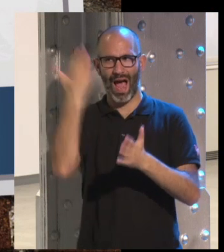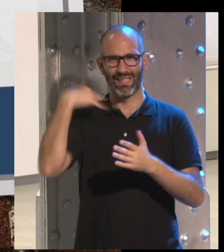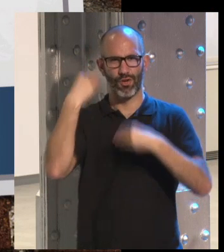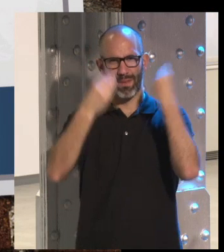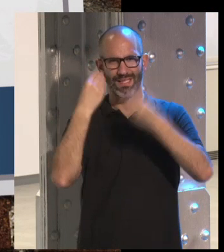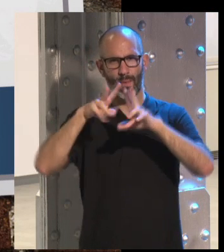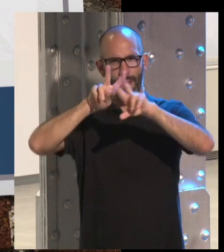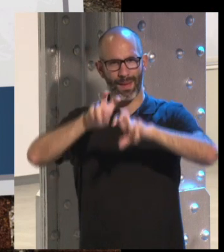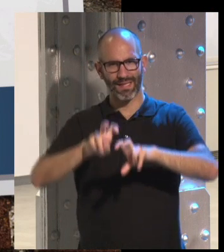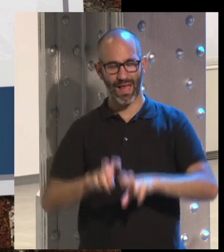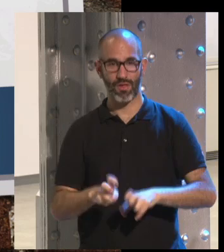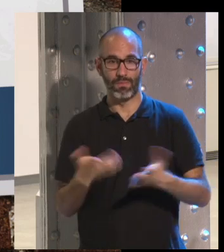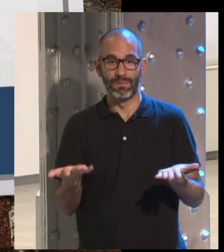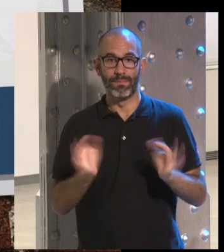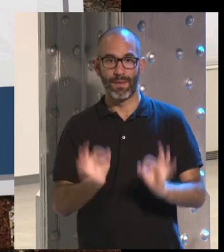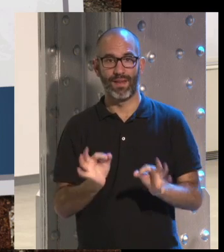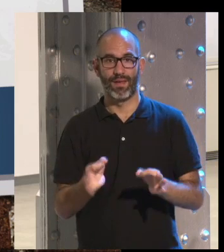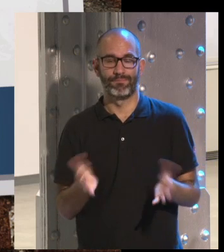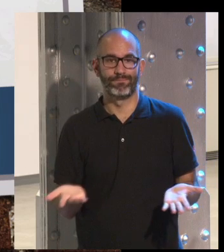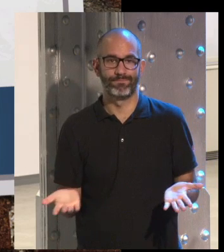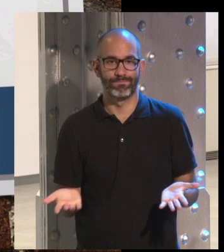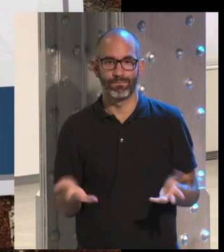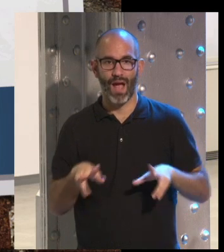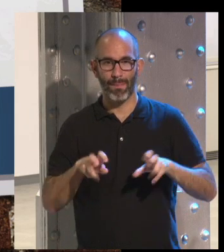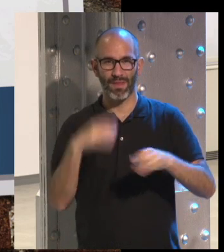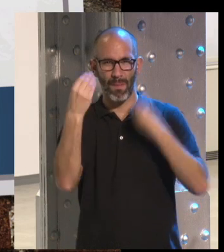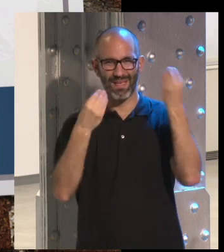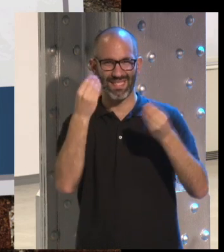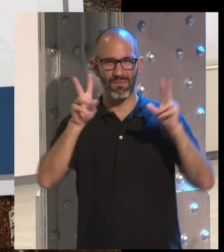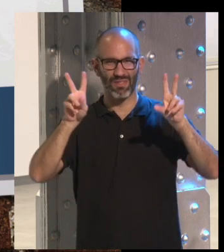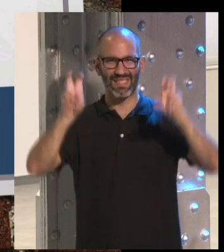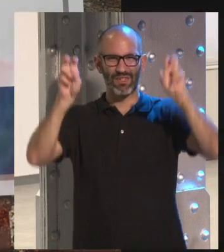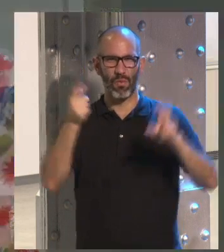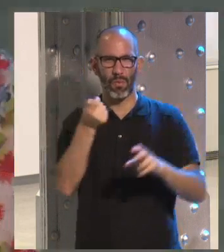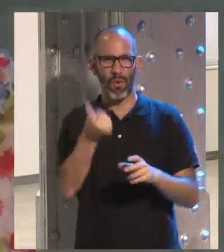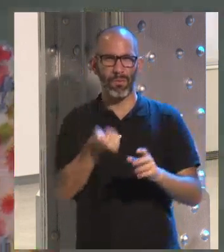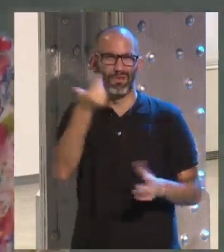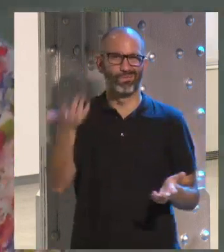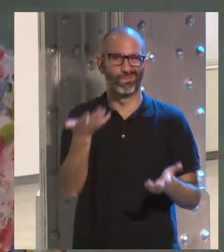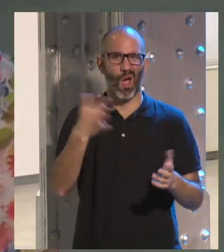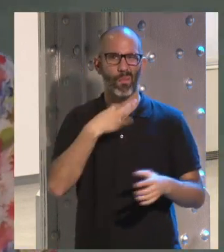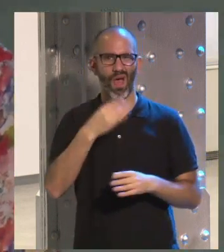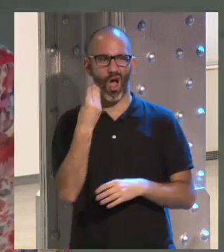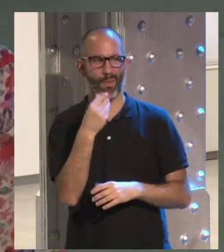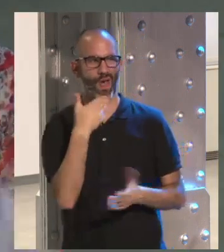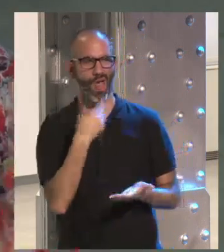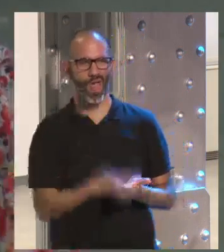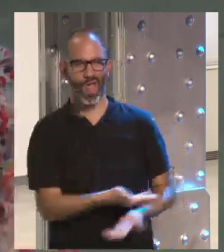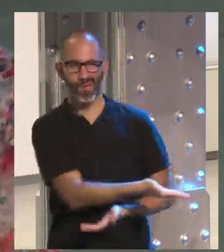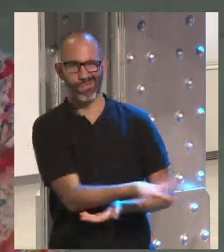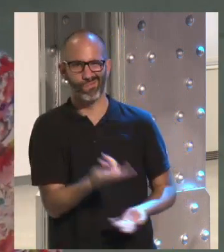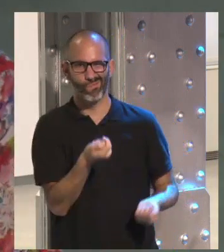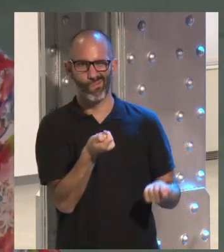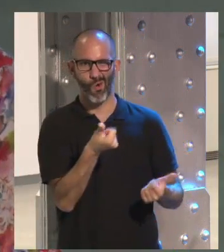investigación, pues lógicamente, pues era un título un poco más, pues los jóvenes dirían aburrido, con un